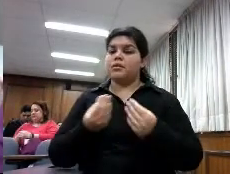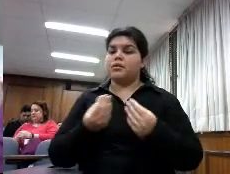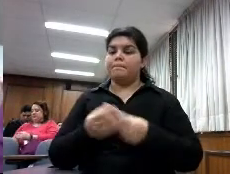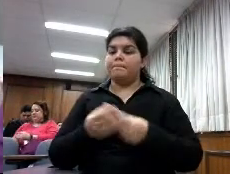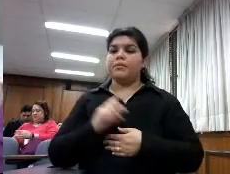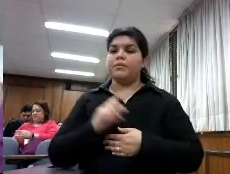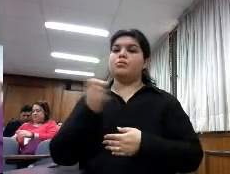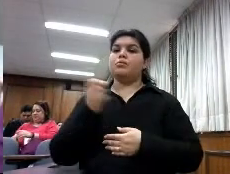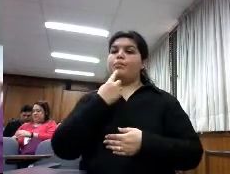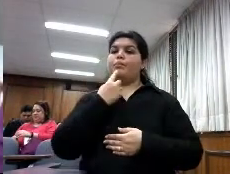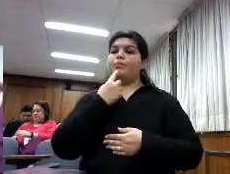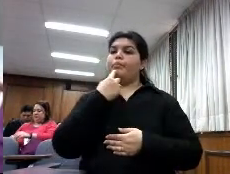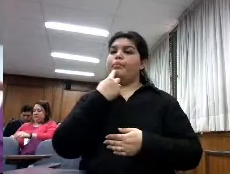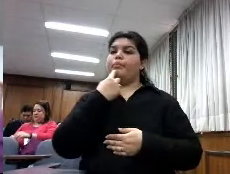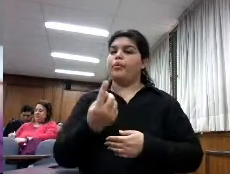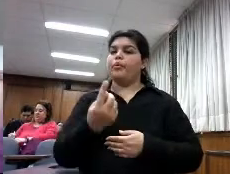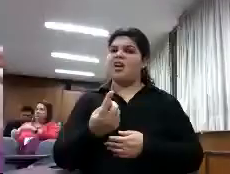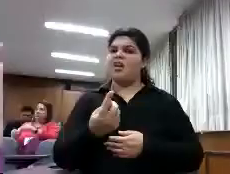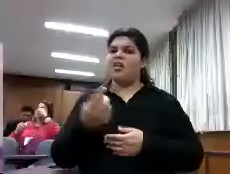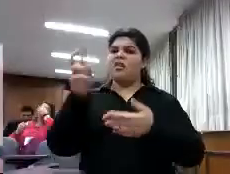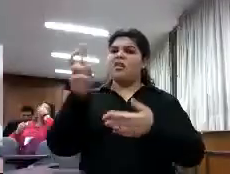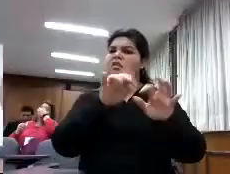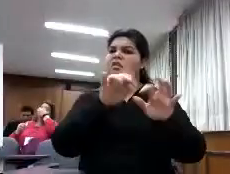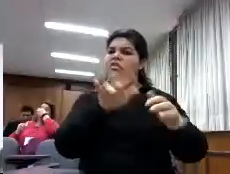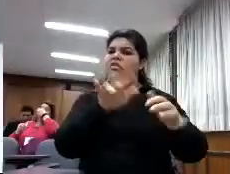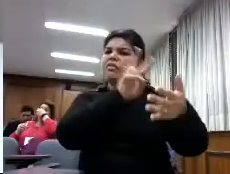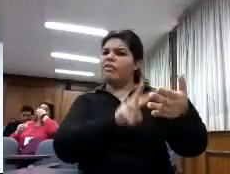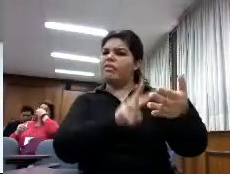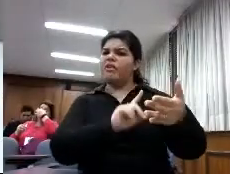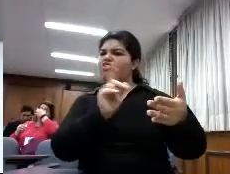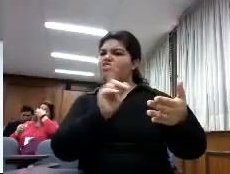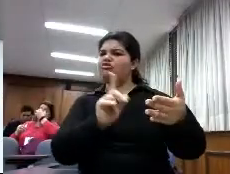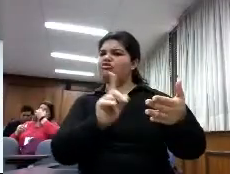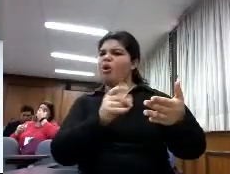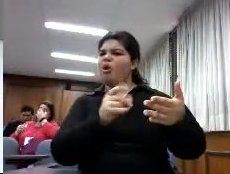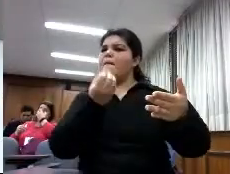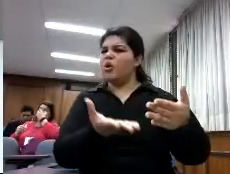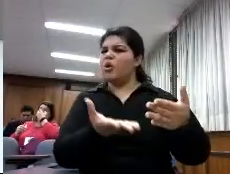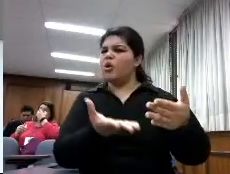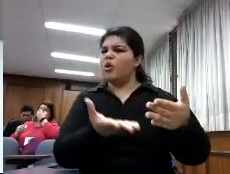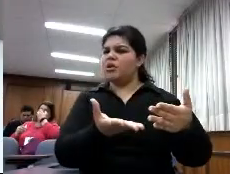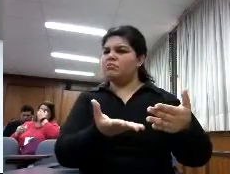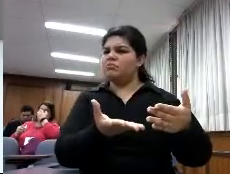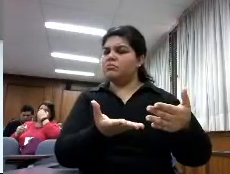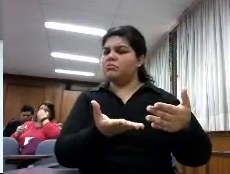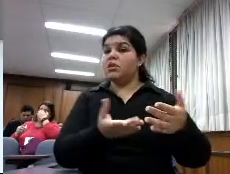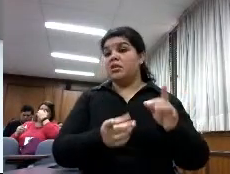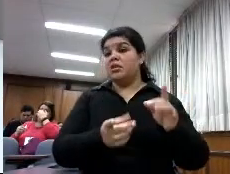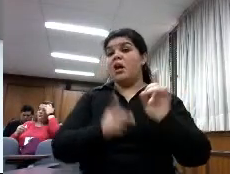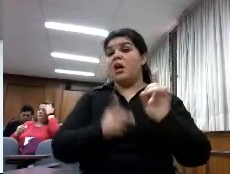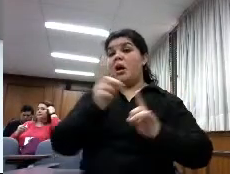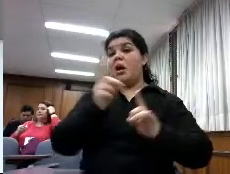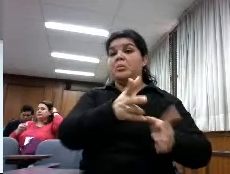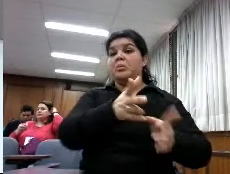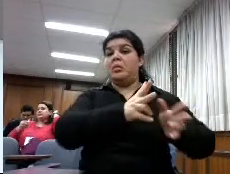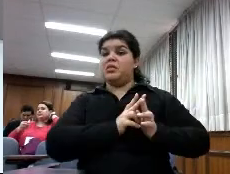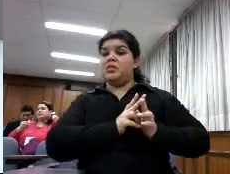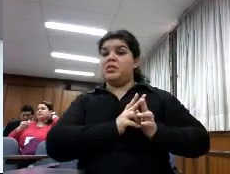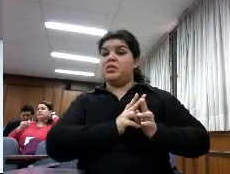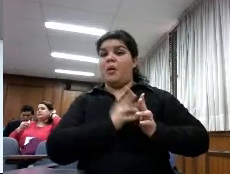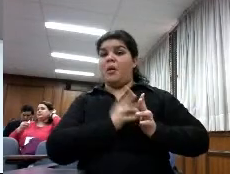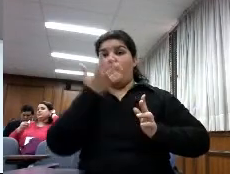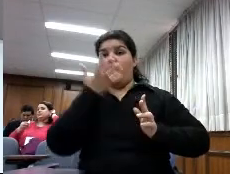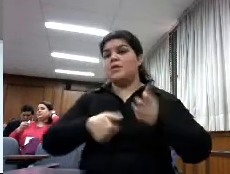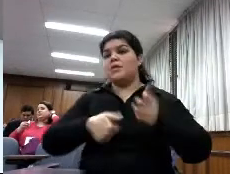leían en digital? pues muchas de las cuestiones eran porque las preferencias que tenían eran sobre el papel pero